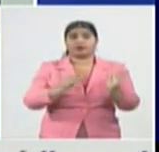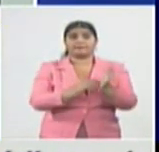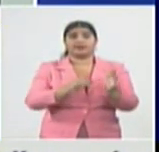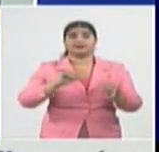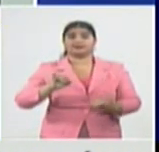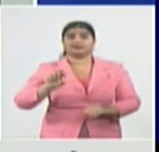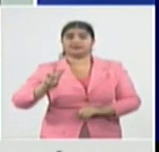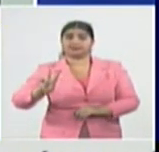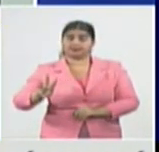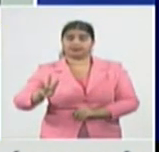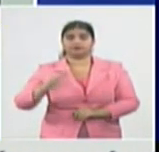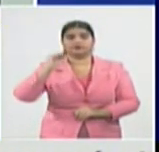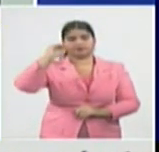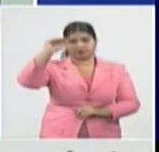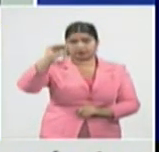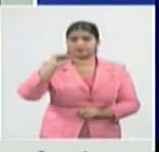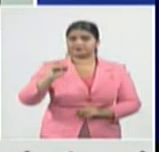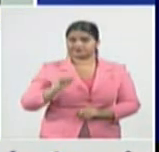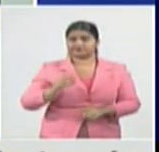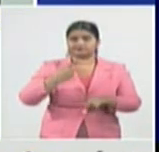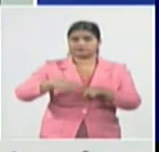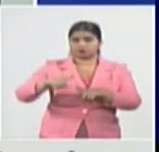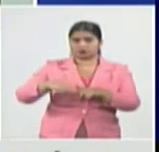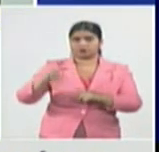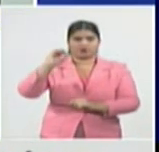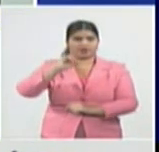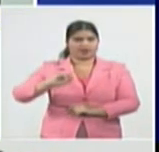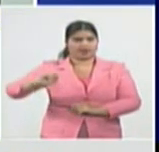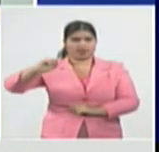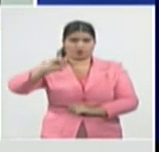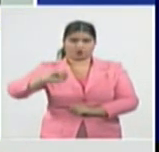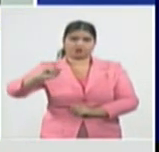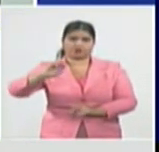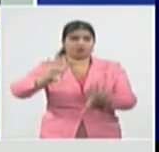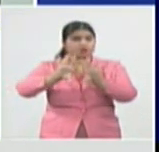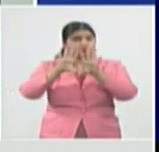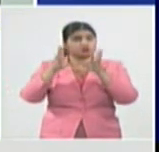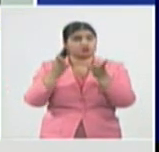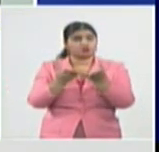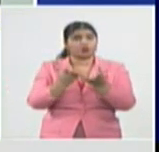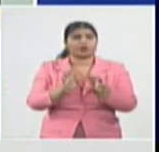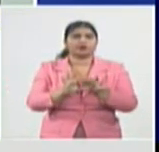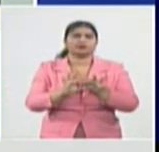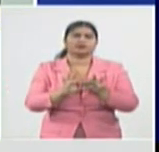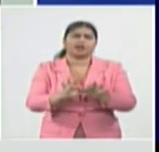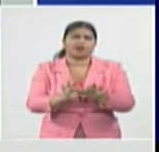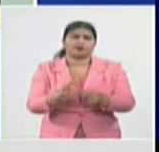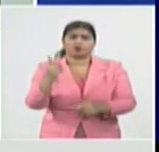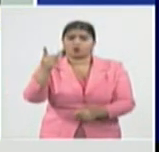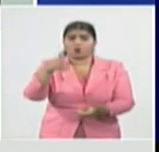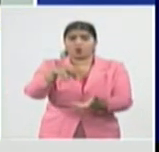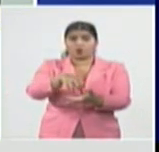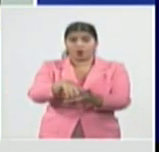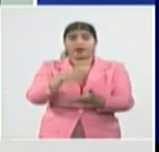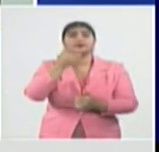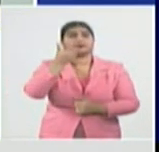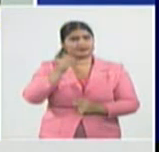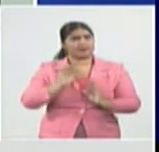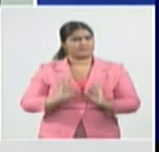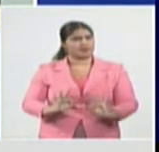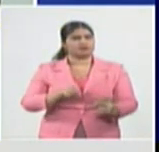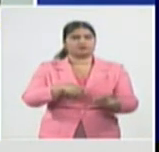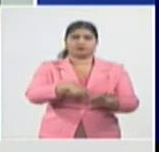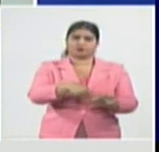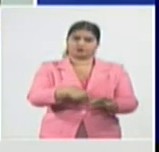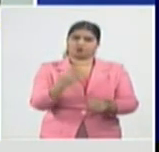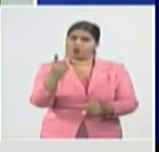igual que el resto de los territorios. Solo podemos mencionar al municipio especialista de la juventud, con una tasa de 12,